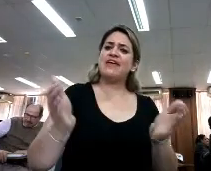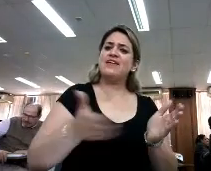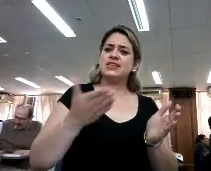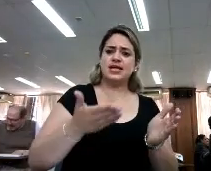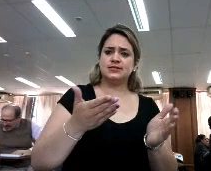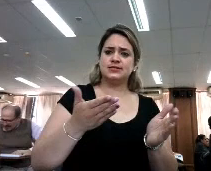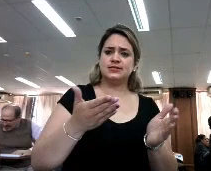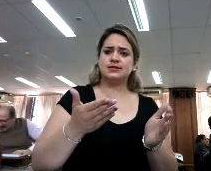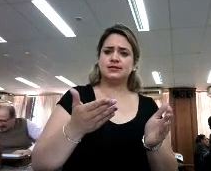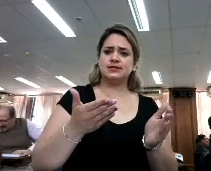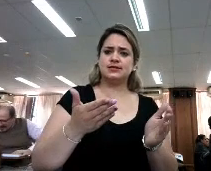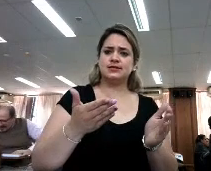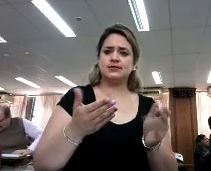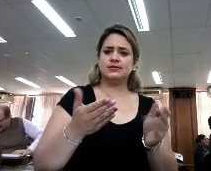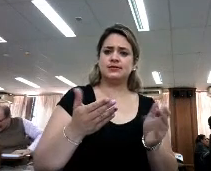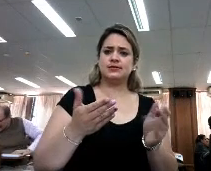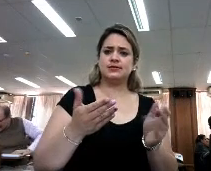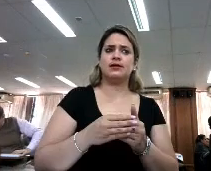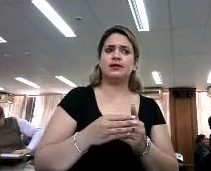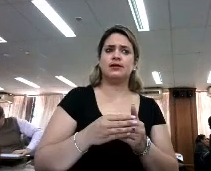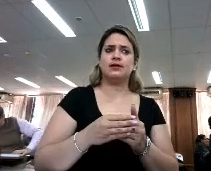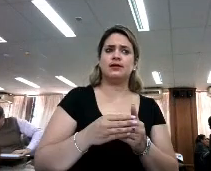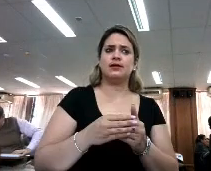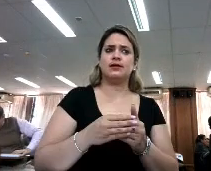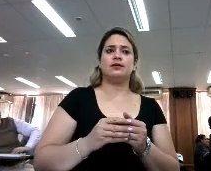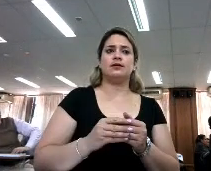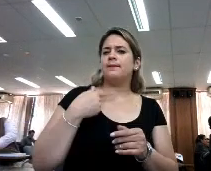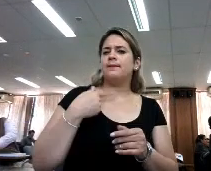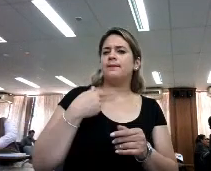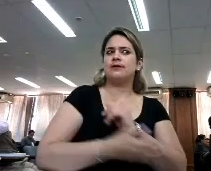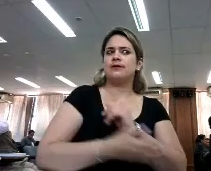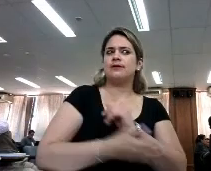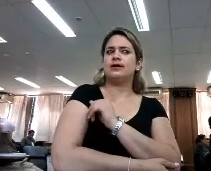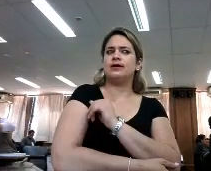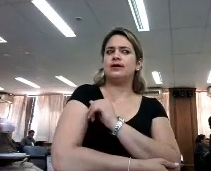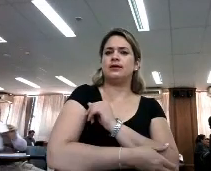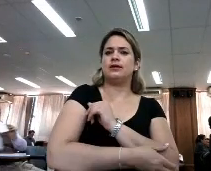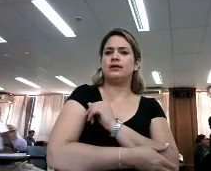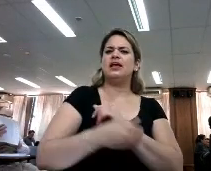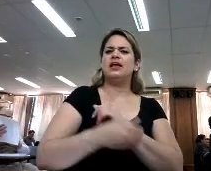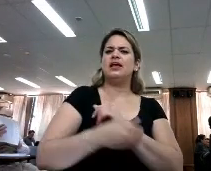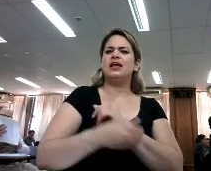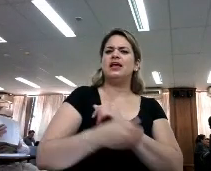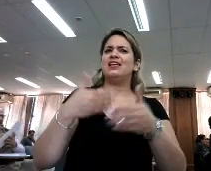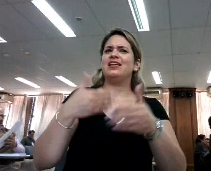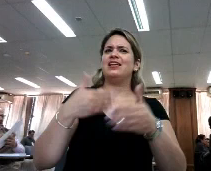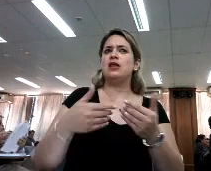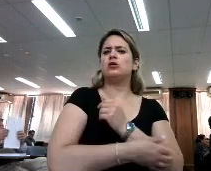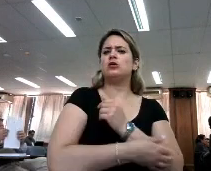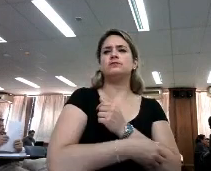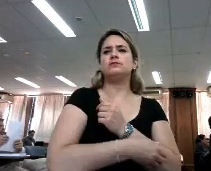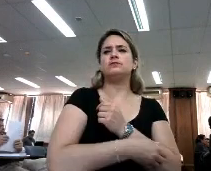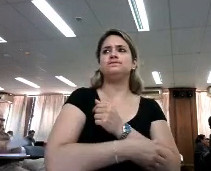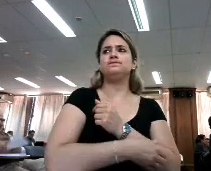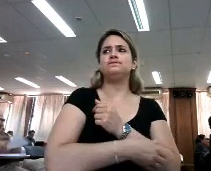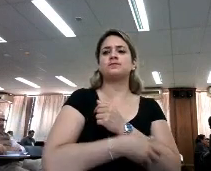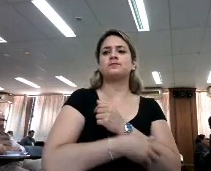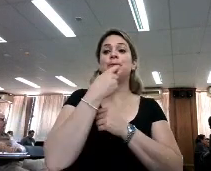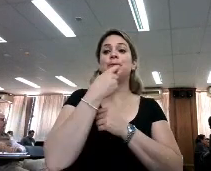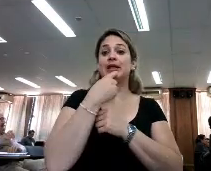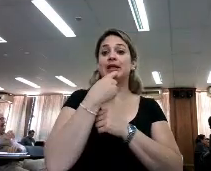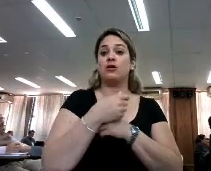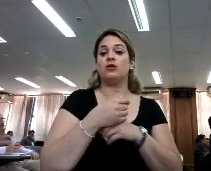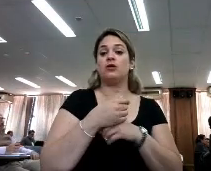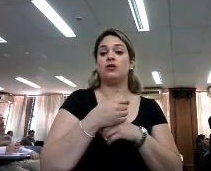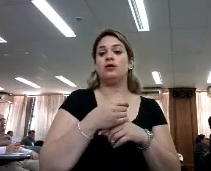diferentes y con particularidades específicas de uso como suelen ser las ciencias sociales